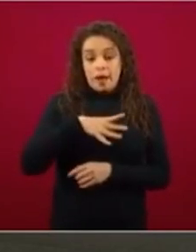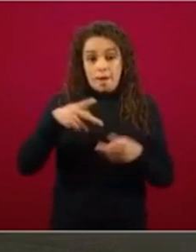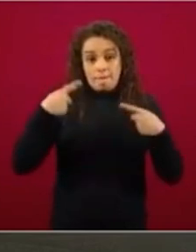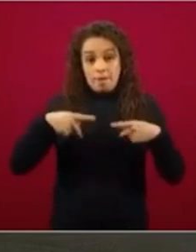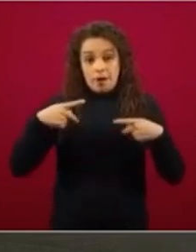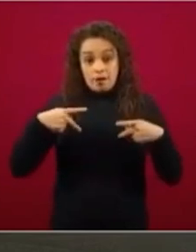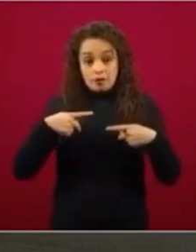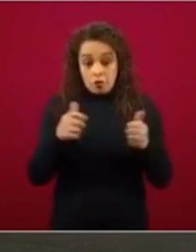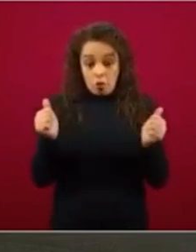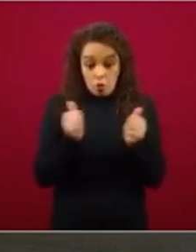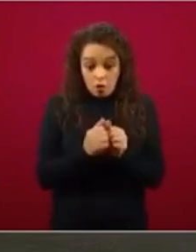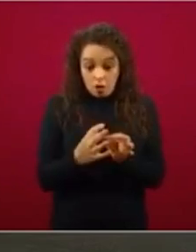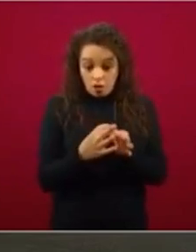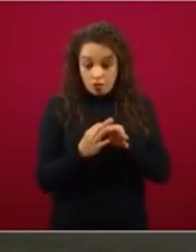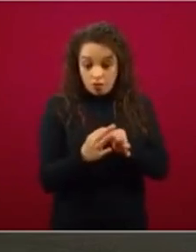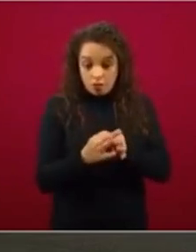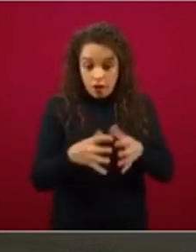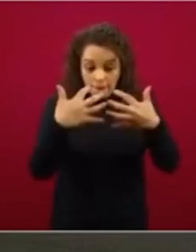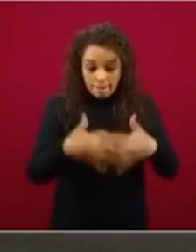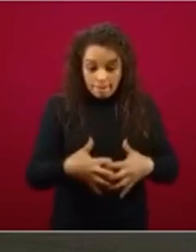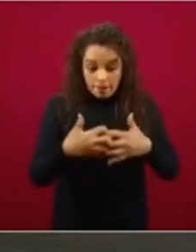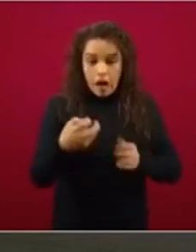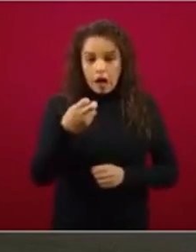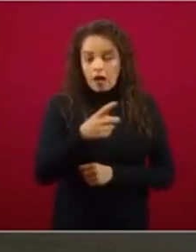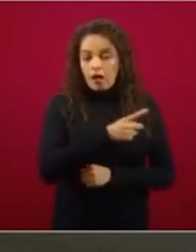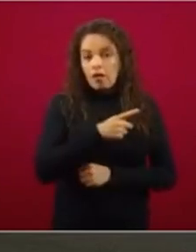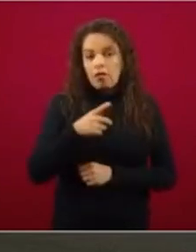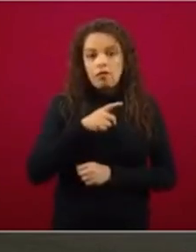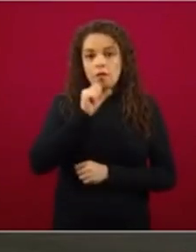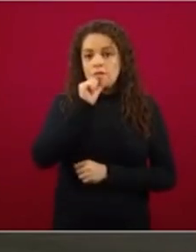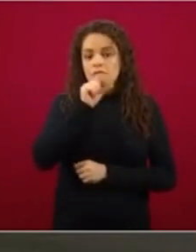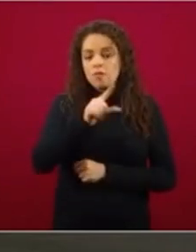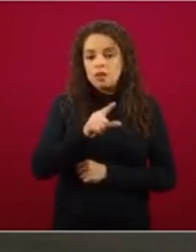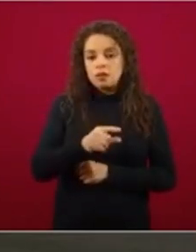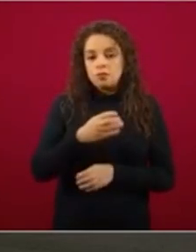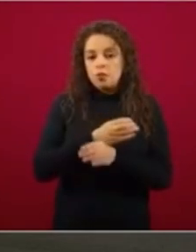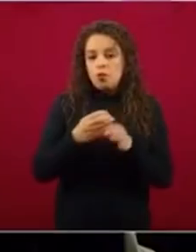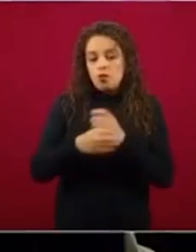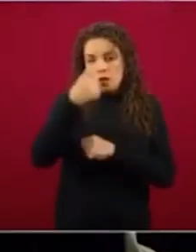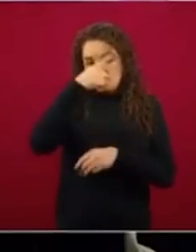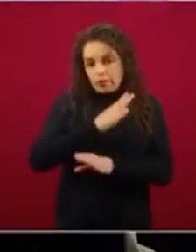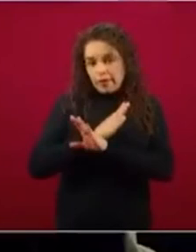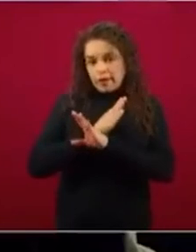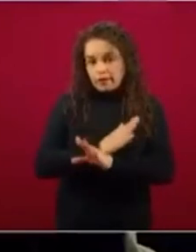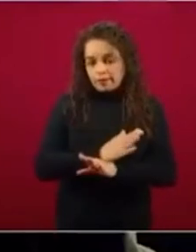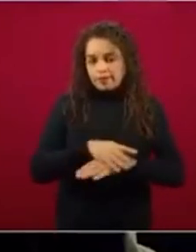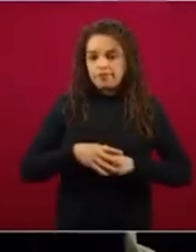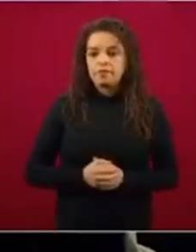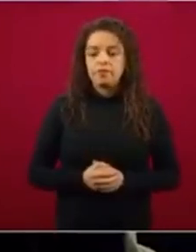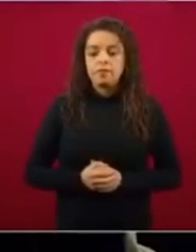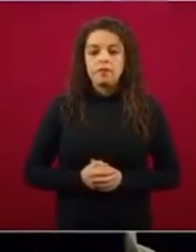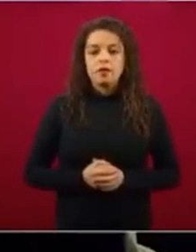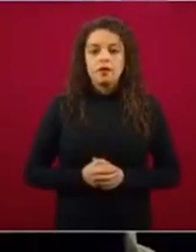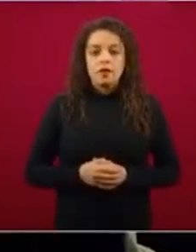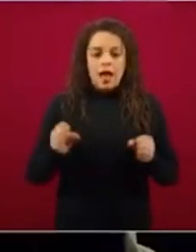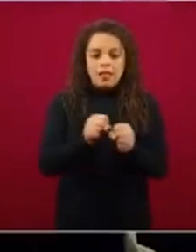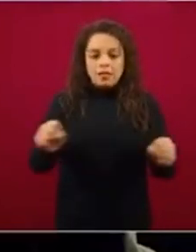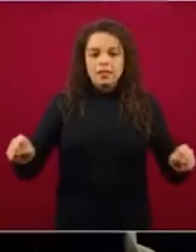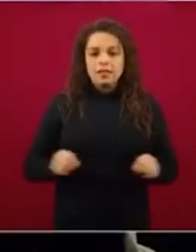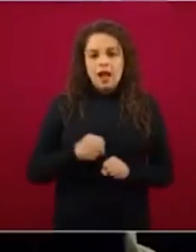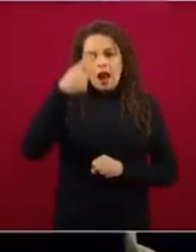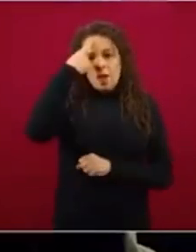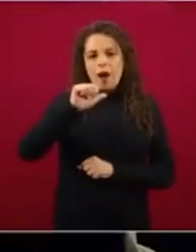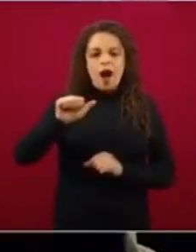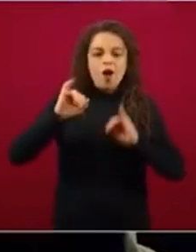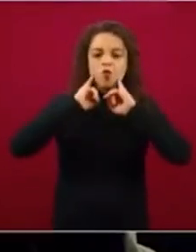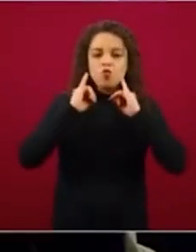frente a una máquina, también tienen que tener este tipo de barreras. En las salas de juntas, principalmente, cuando realmente